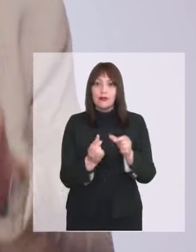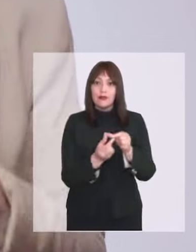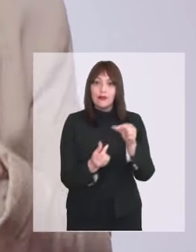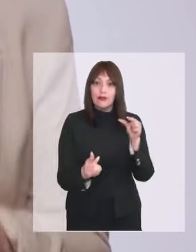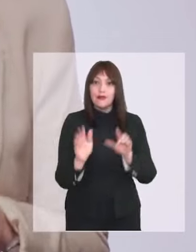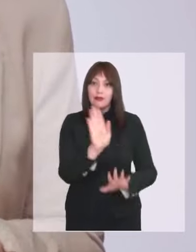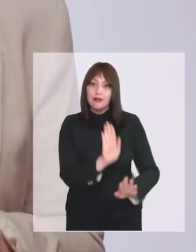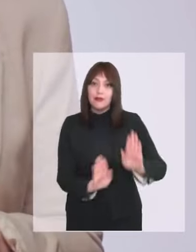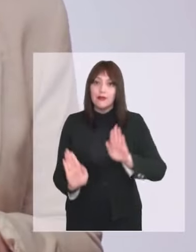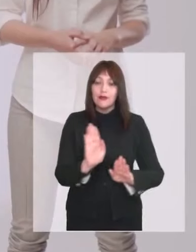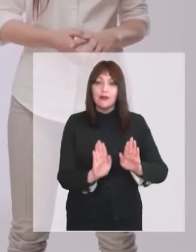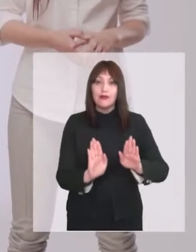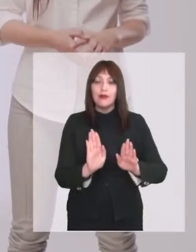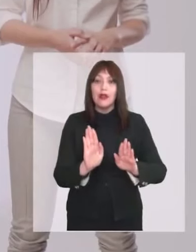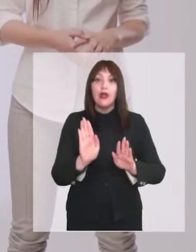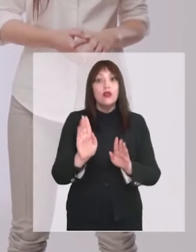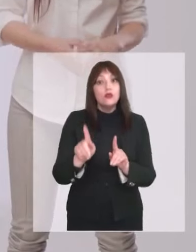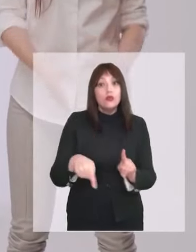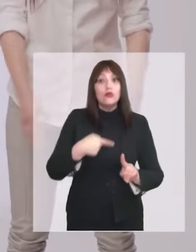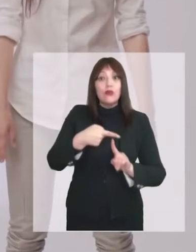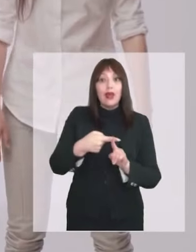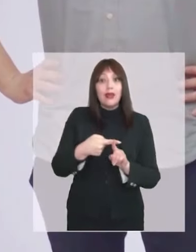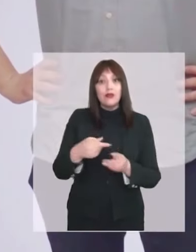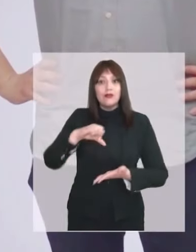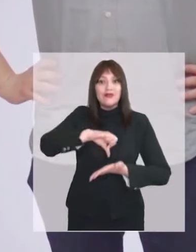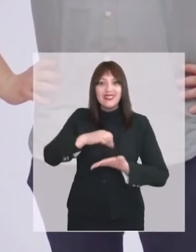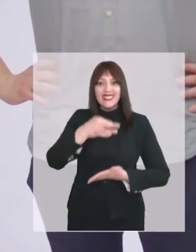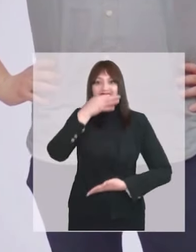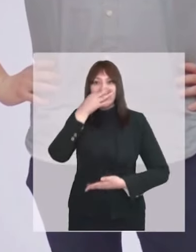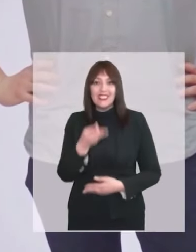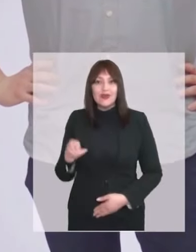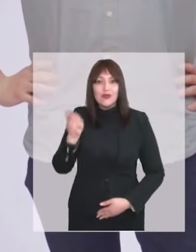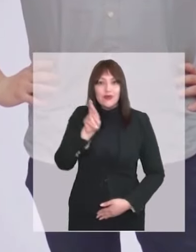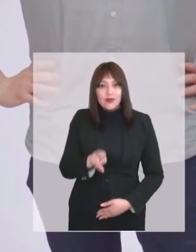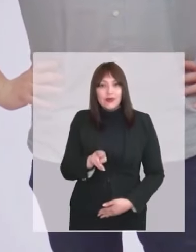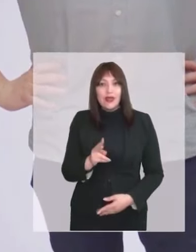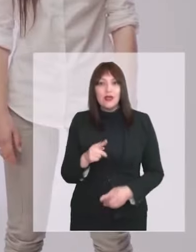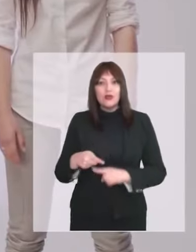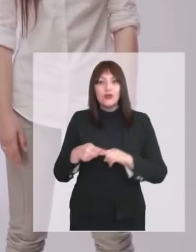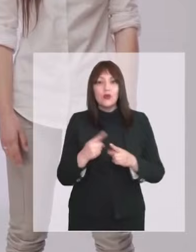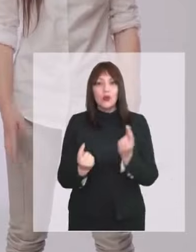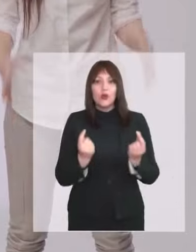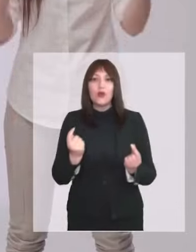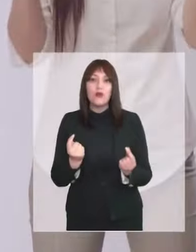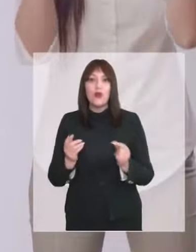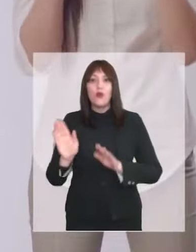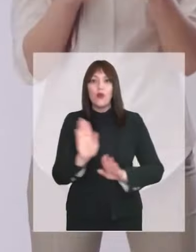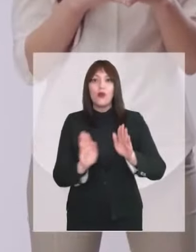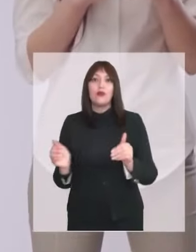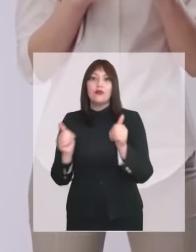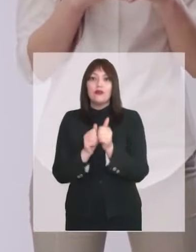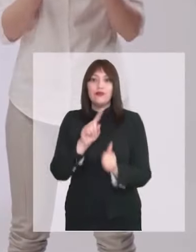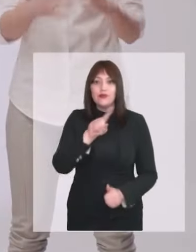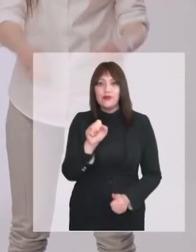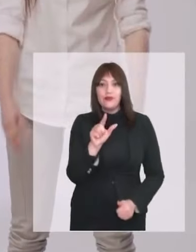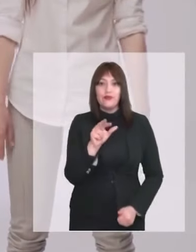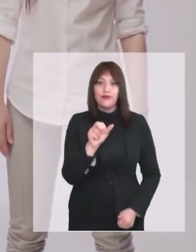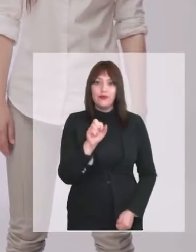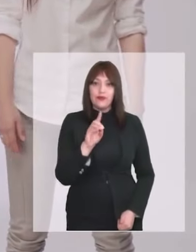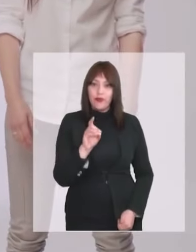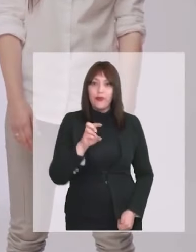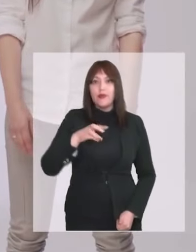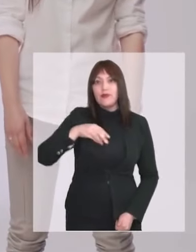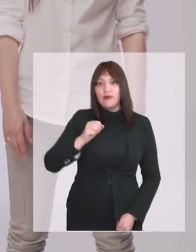sistema nacional de cuidados. Sumando para un país verde y en recuperación socioeconómica. Sumando para un país de cuidados compartidos. Con